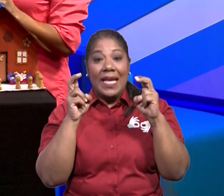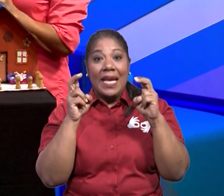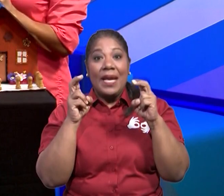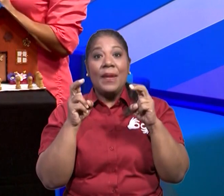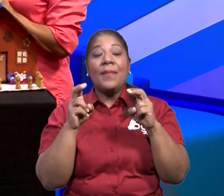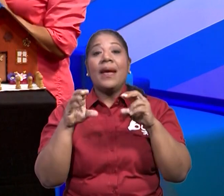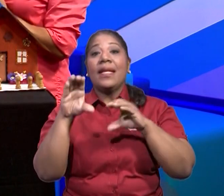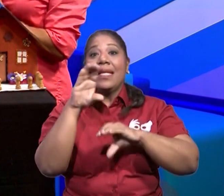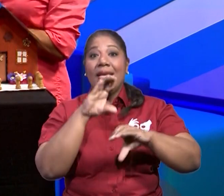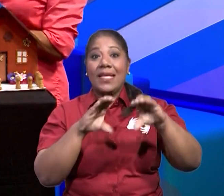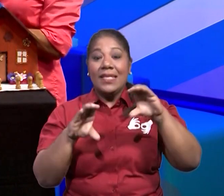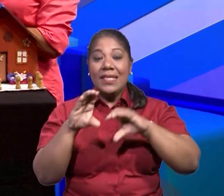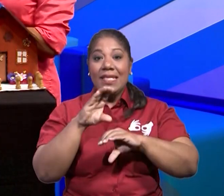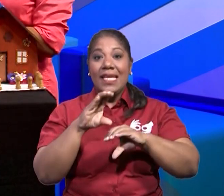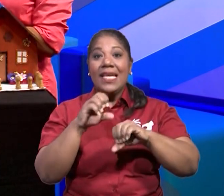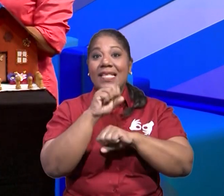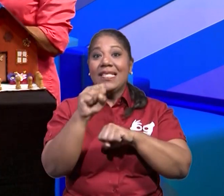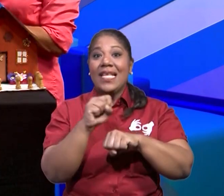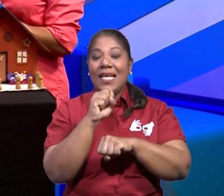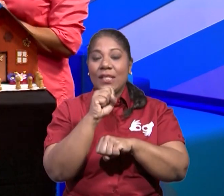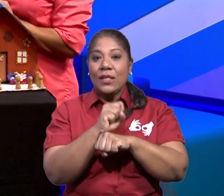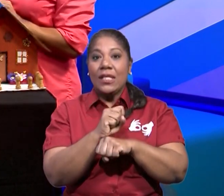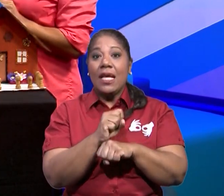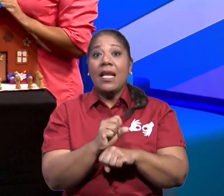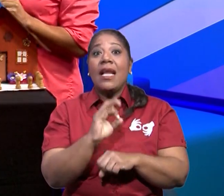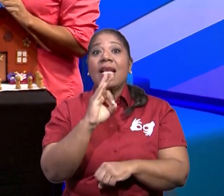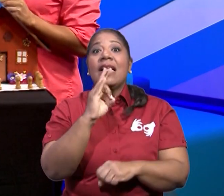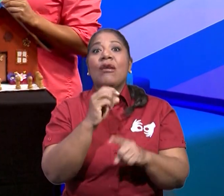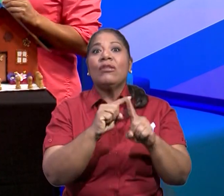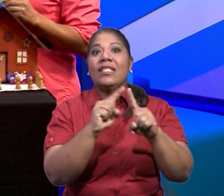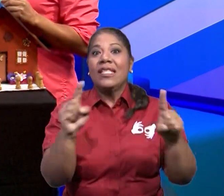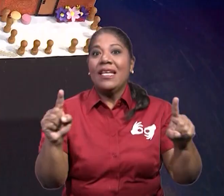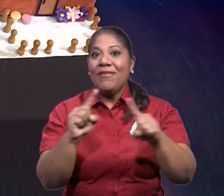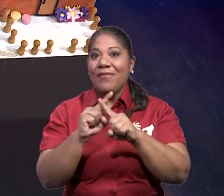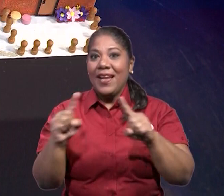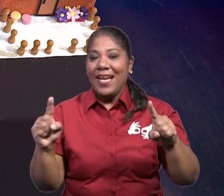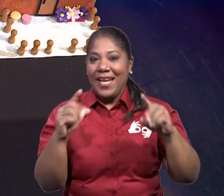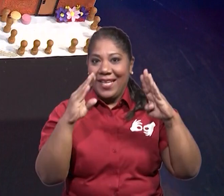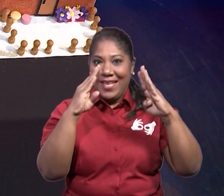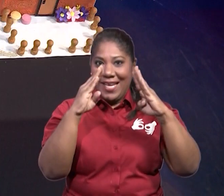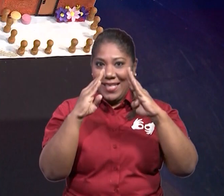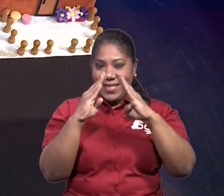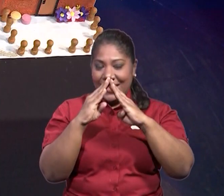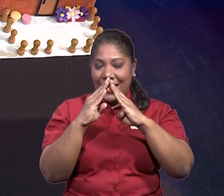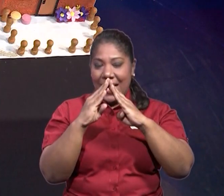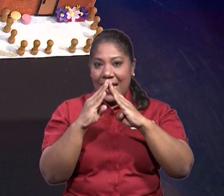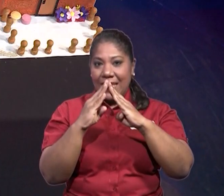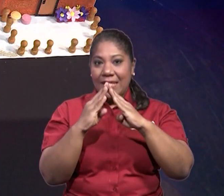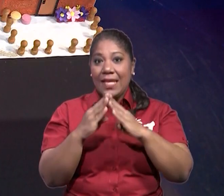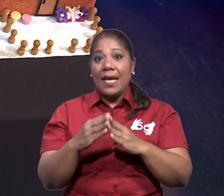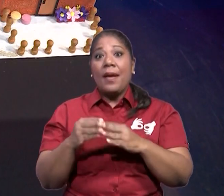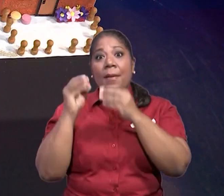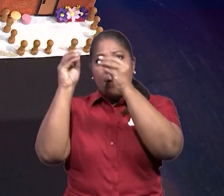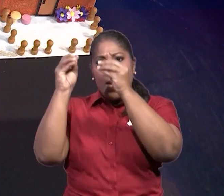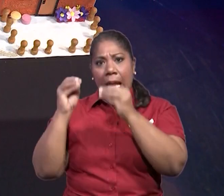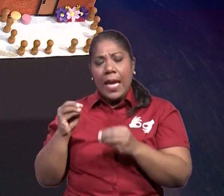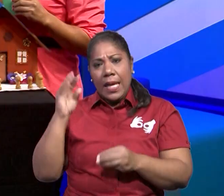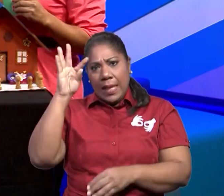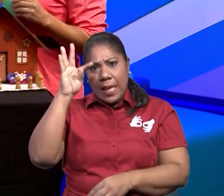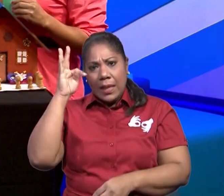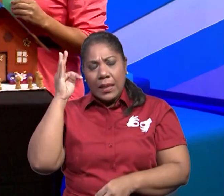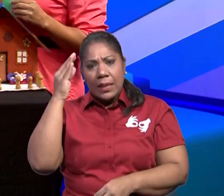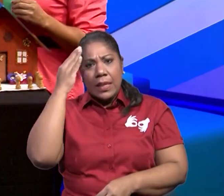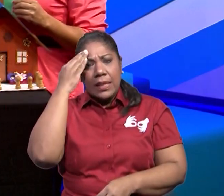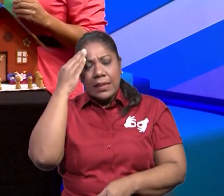sociales, el tema tipos de vivienda. Vamos a ver. ¿Tú sabes, Teresa, que las